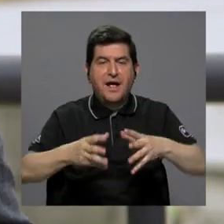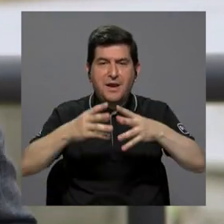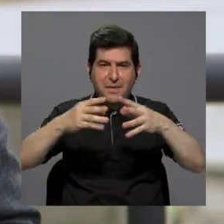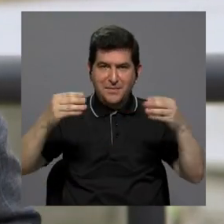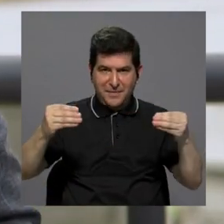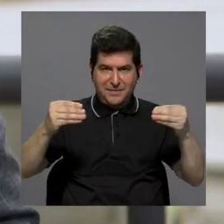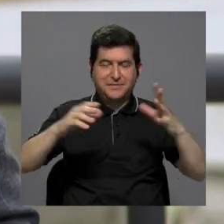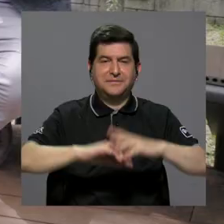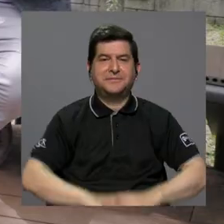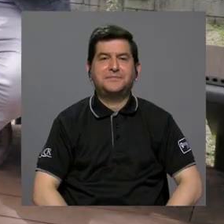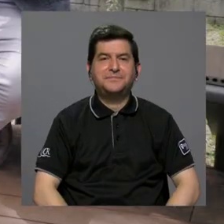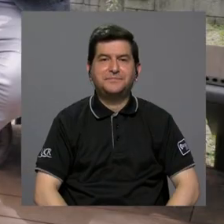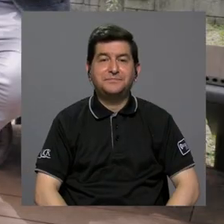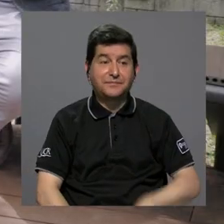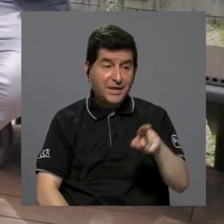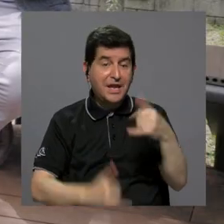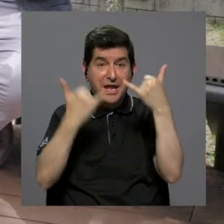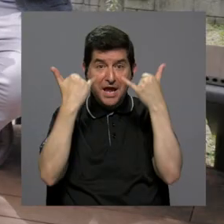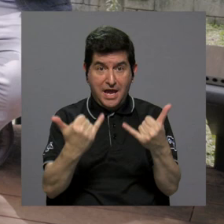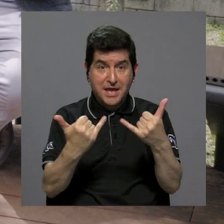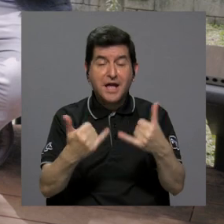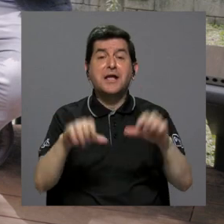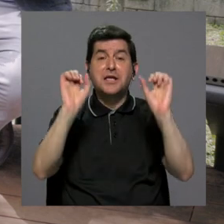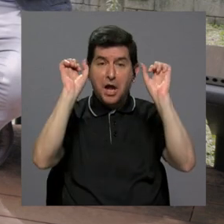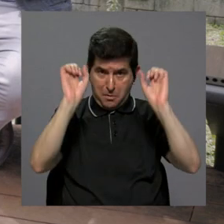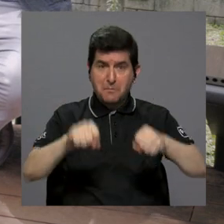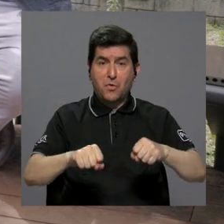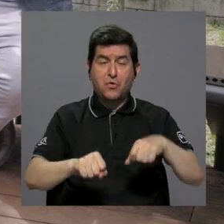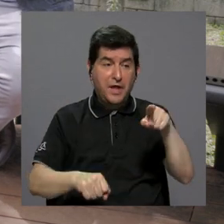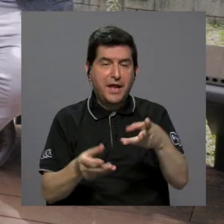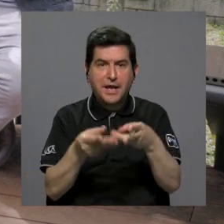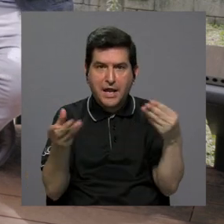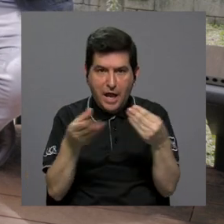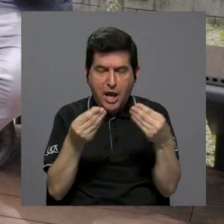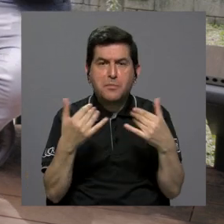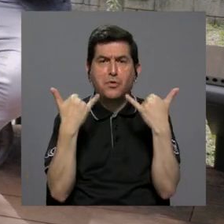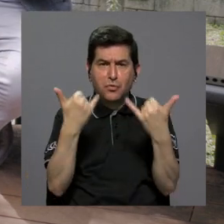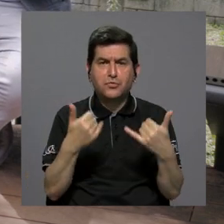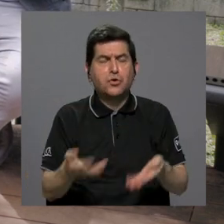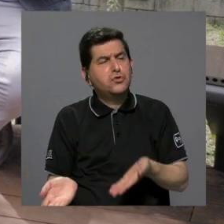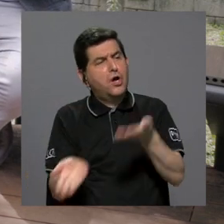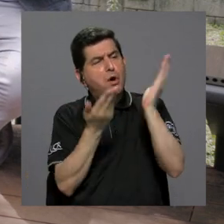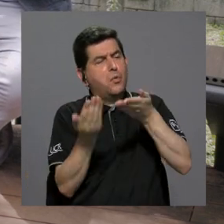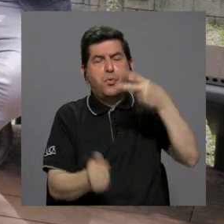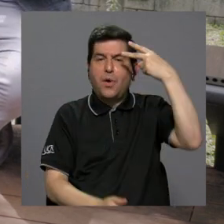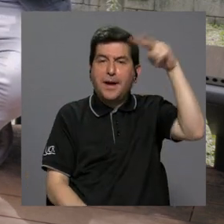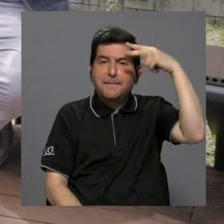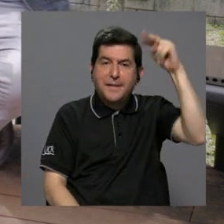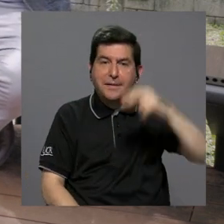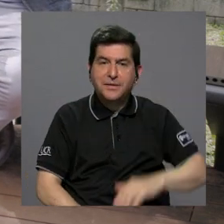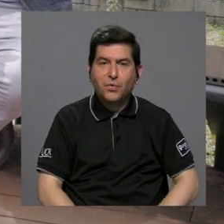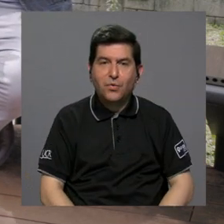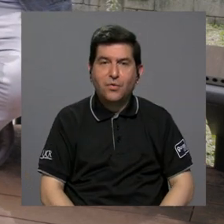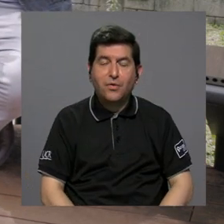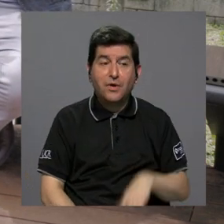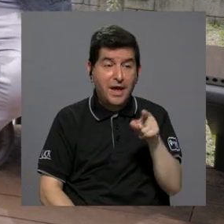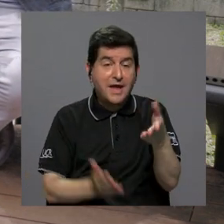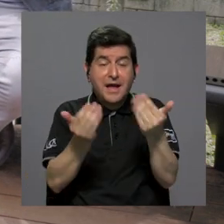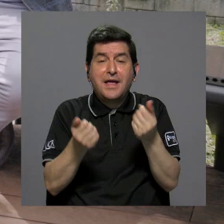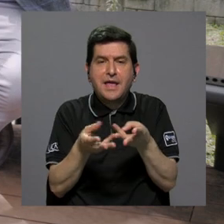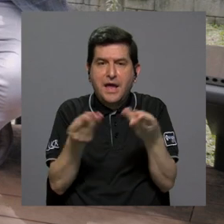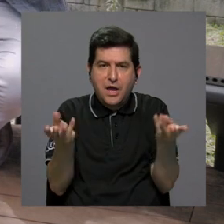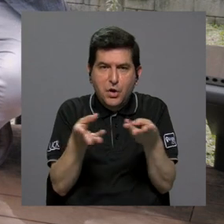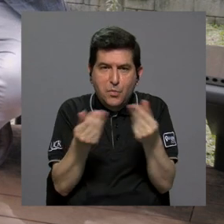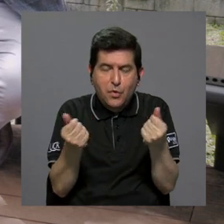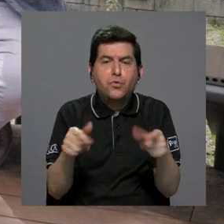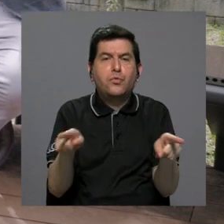de la papaya. Ella ya logró que ese producto esté exportándose a México y quiere hacer